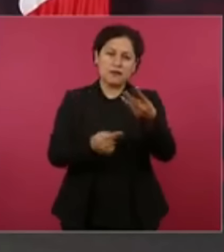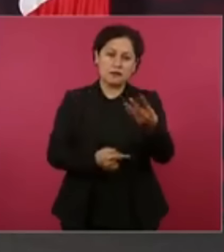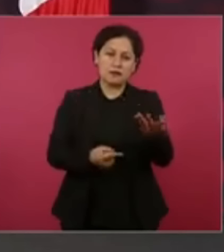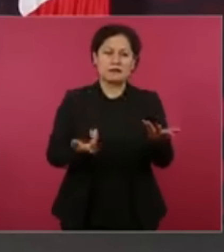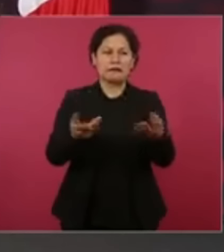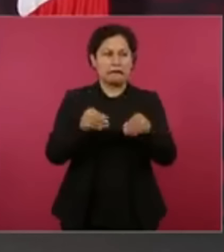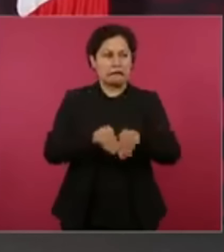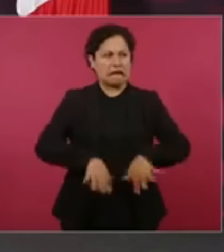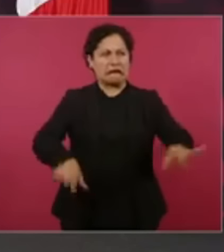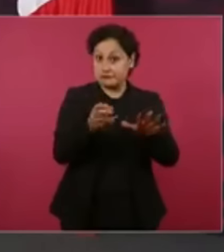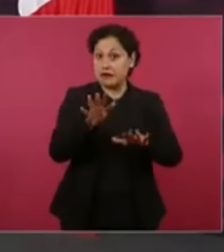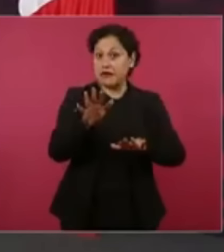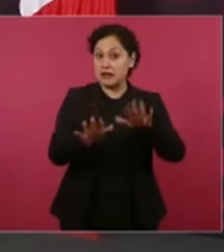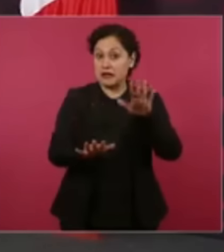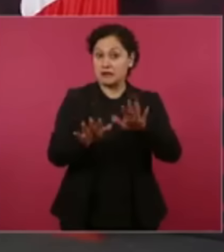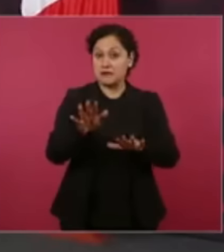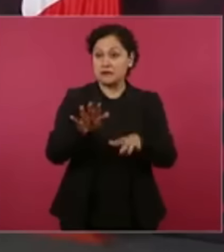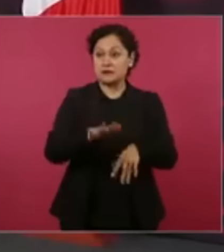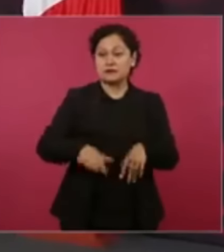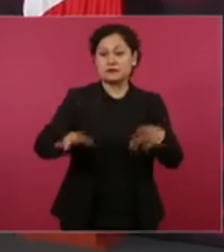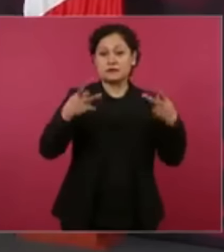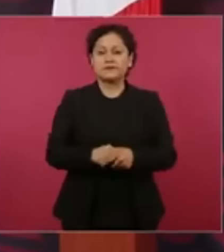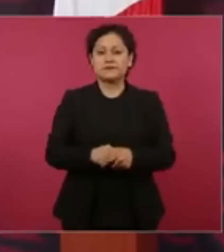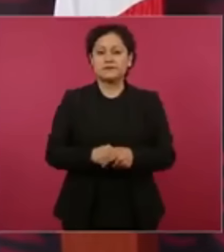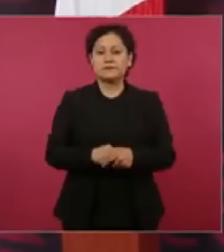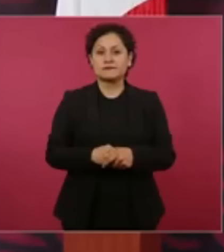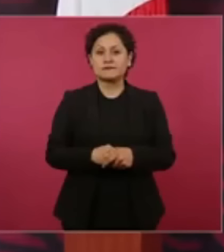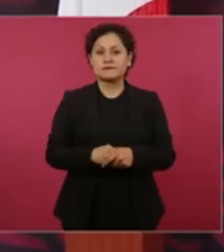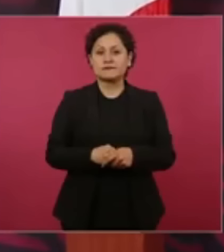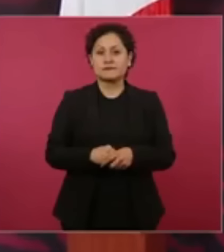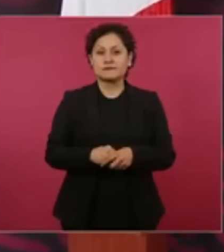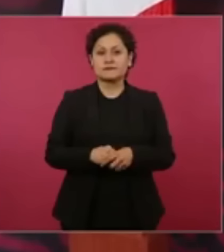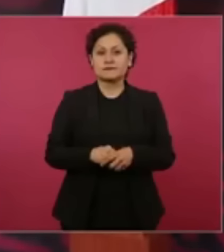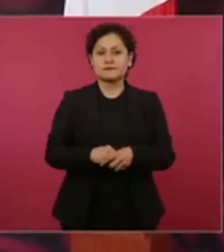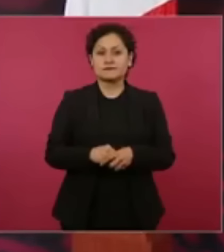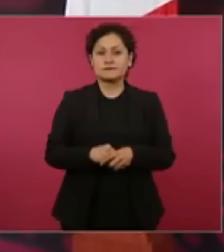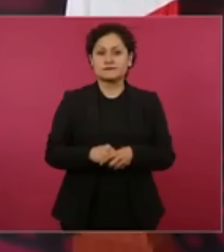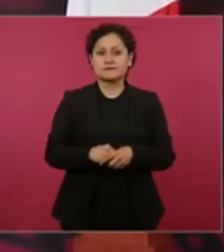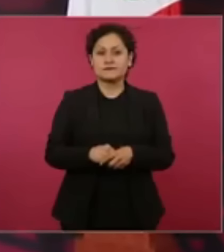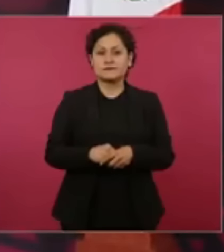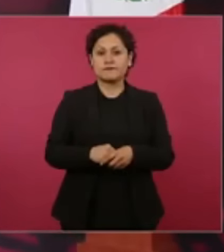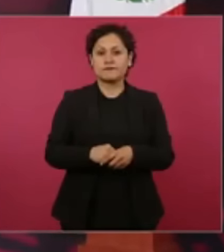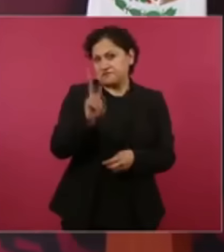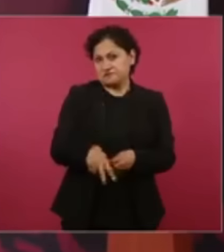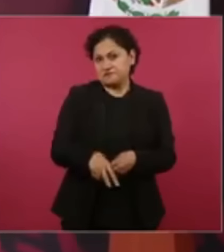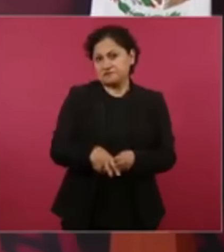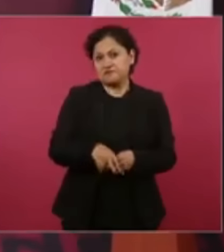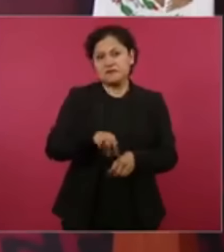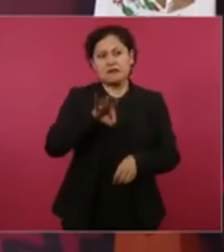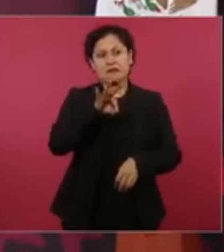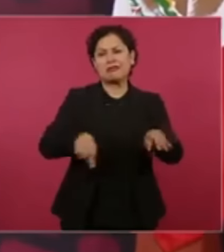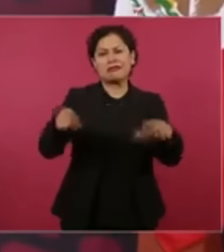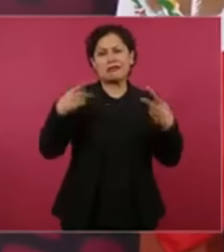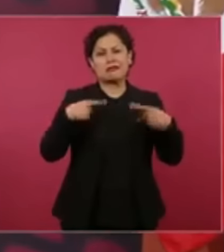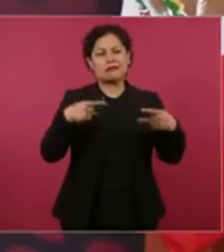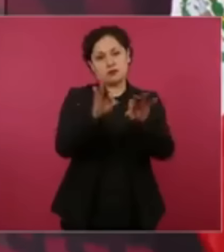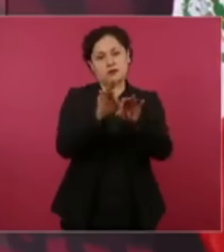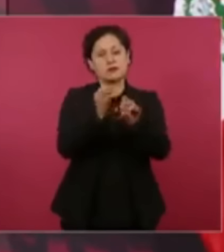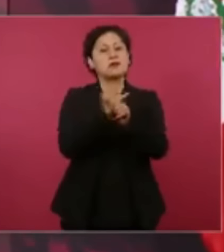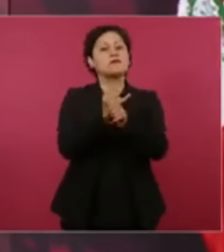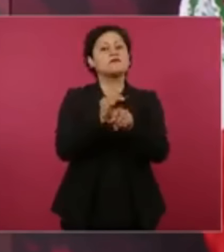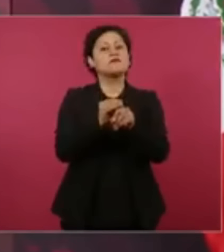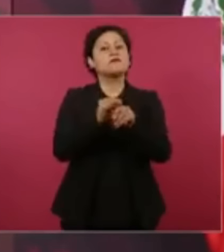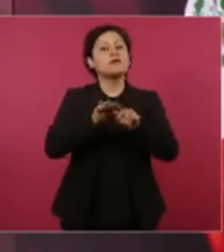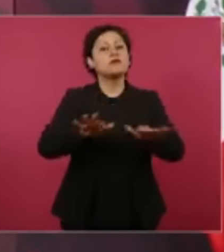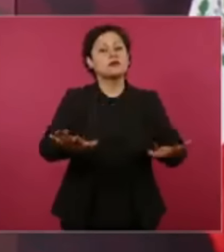causar alguna preocupación en la gente, no tiene efecto por eso, pero de todas formas no está de más informar,